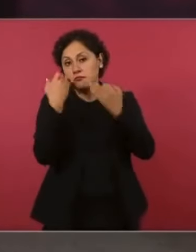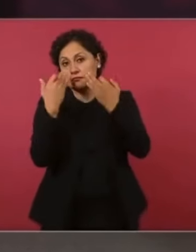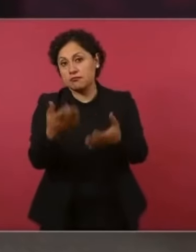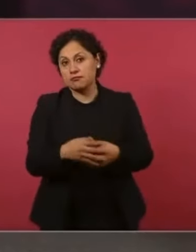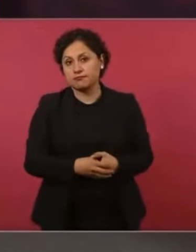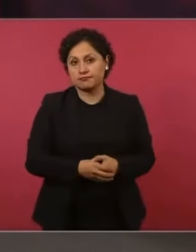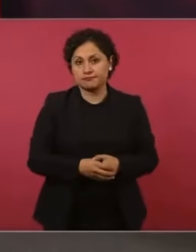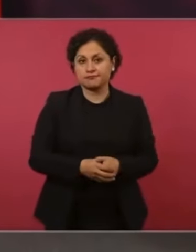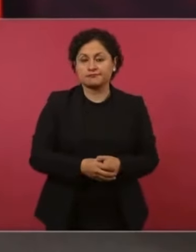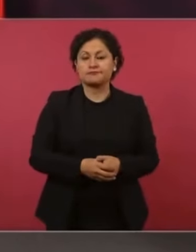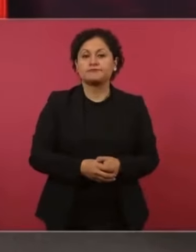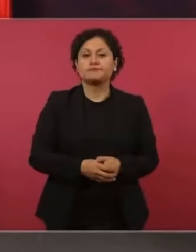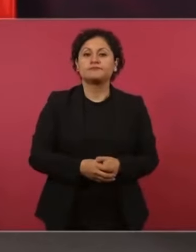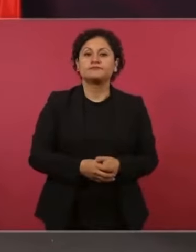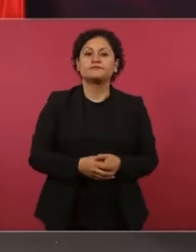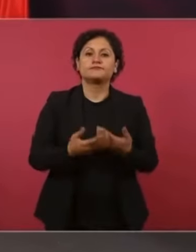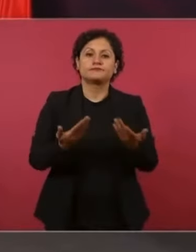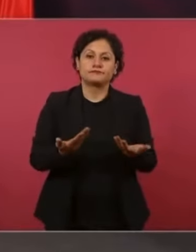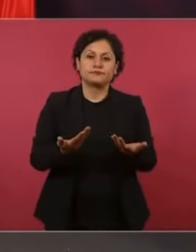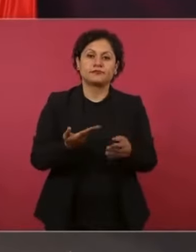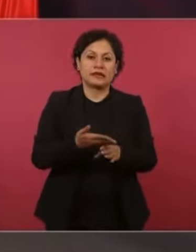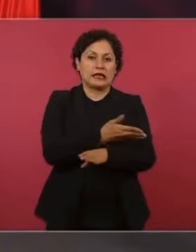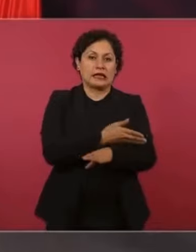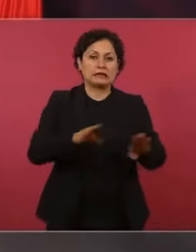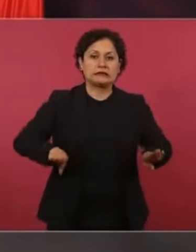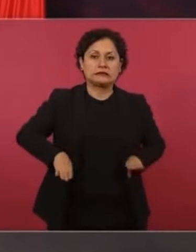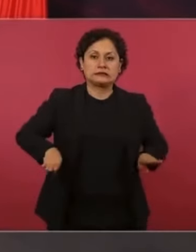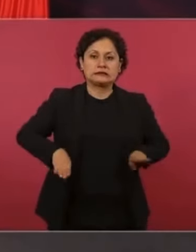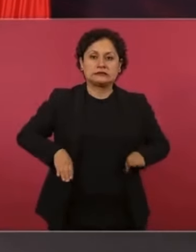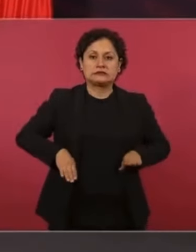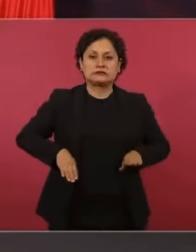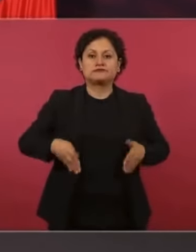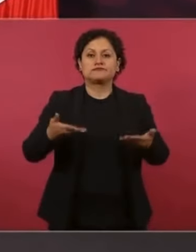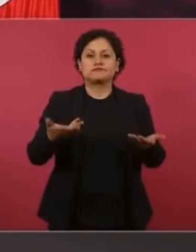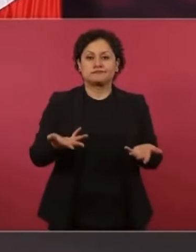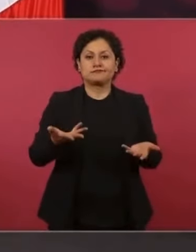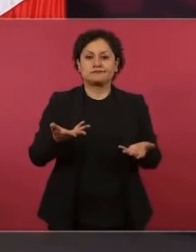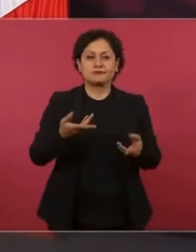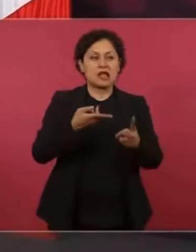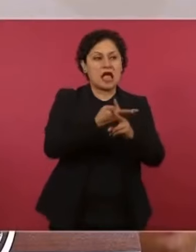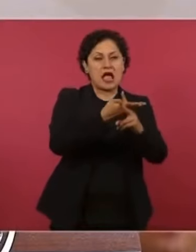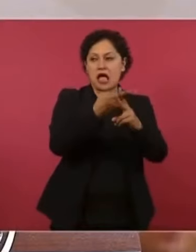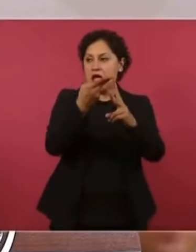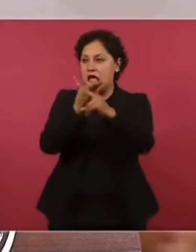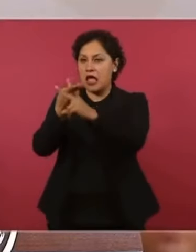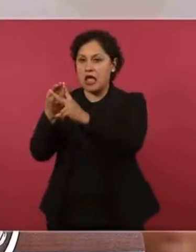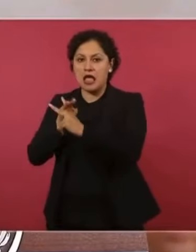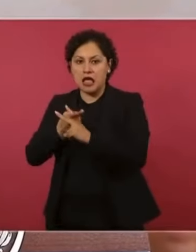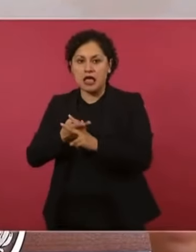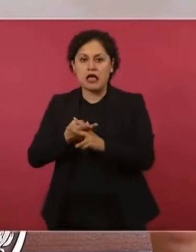que masacraba, un régimen que